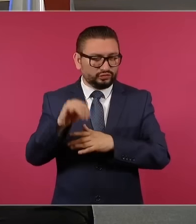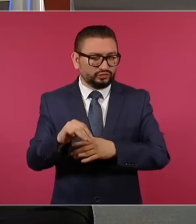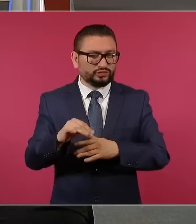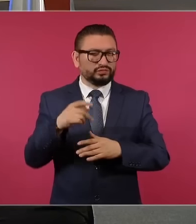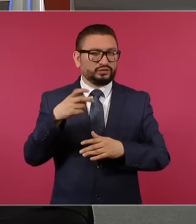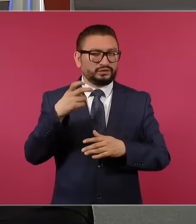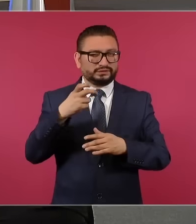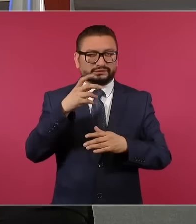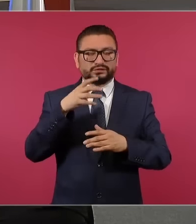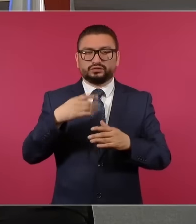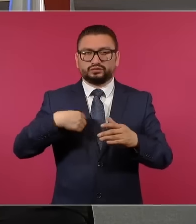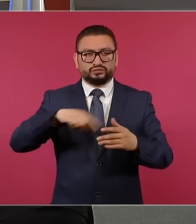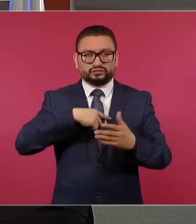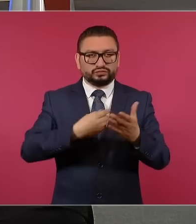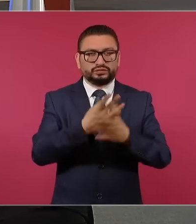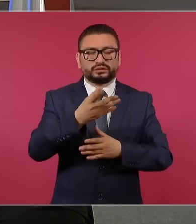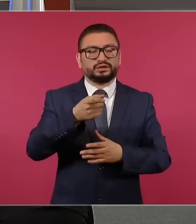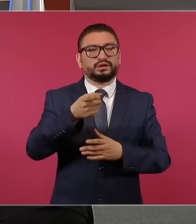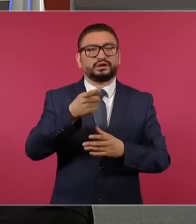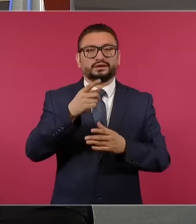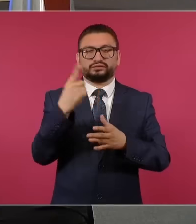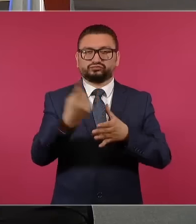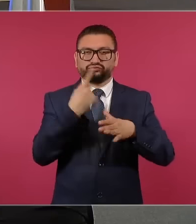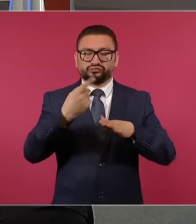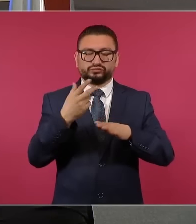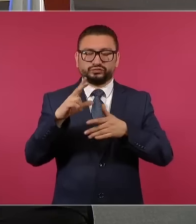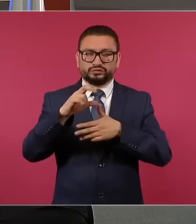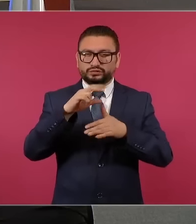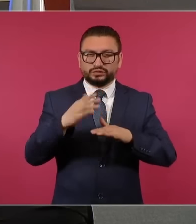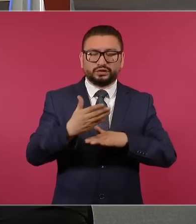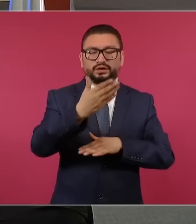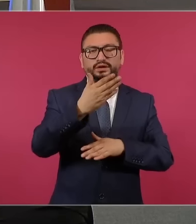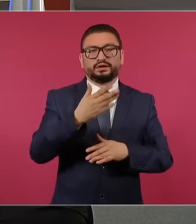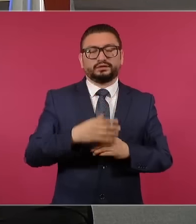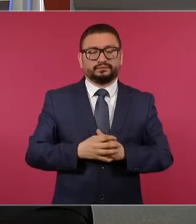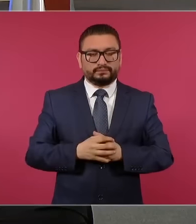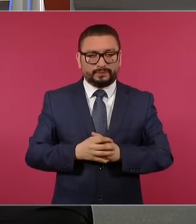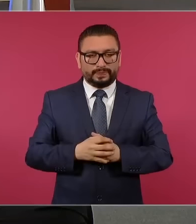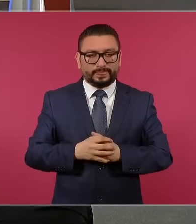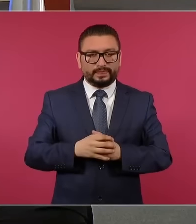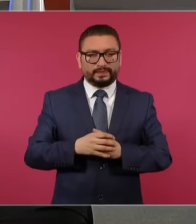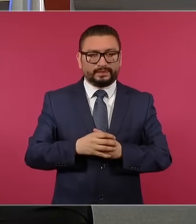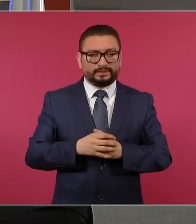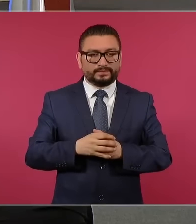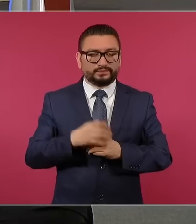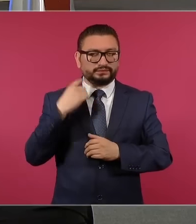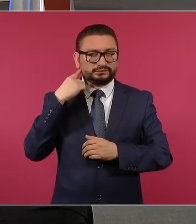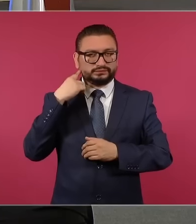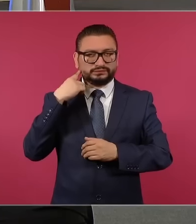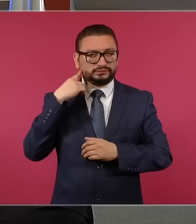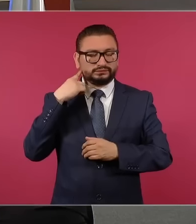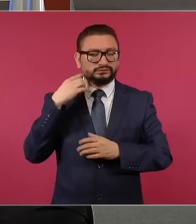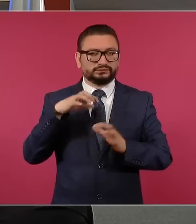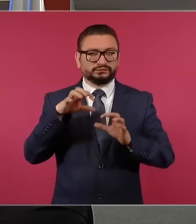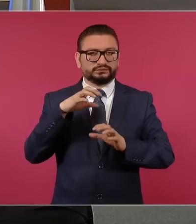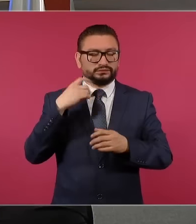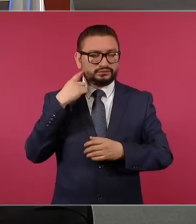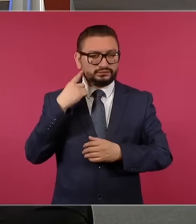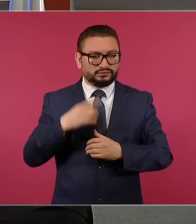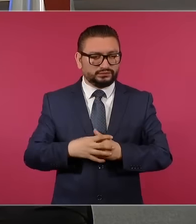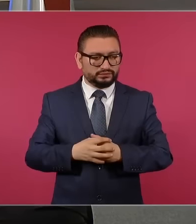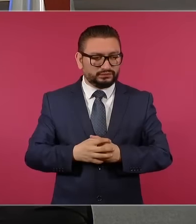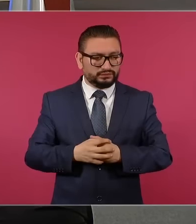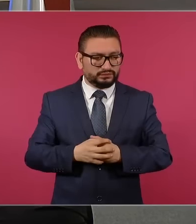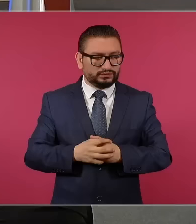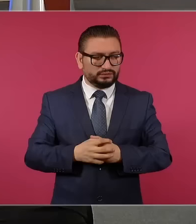punto de salir ya con motosierras, con todo el equipo para abrir y poder entrar a la altura de Chancabañitas, porque ya no podemos pasar hacia el último árbol.